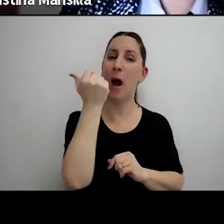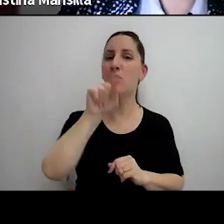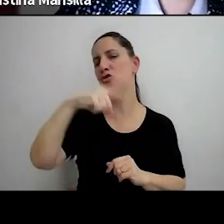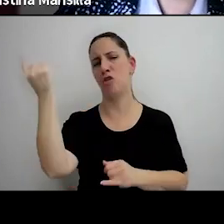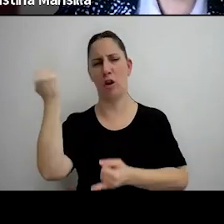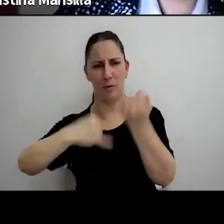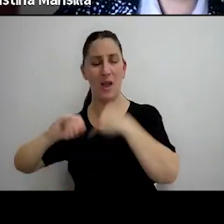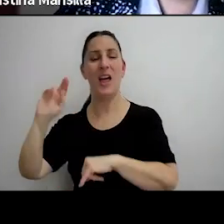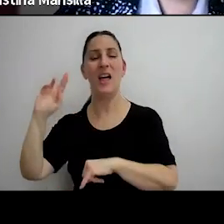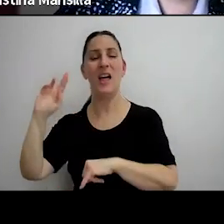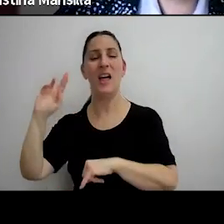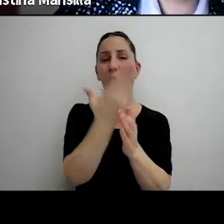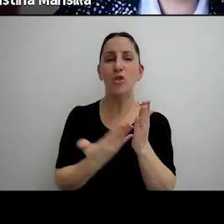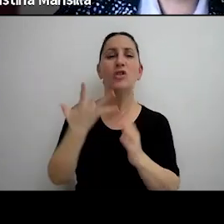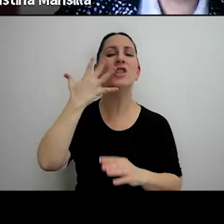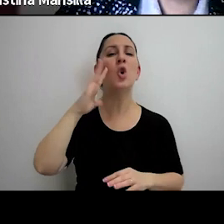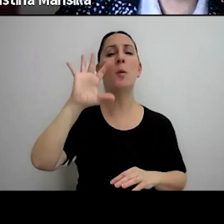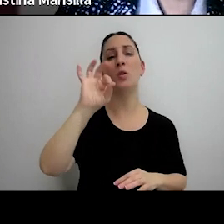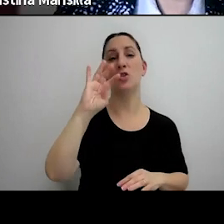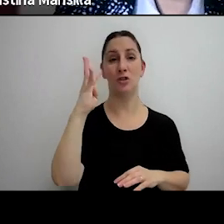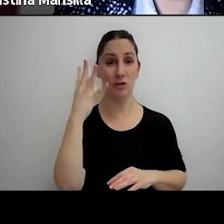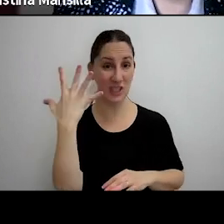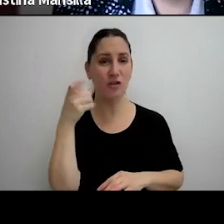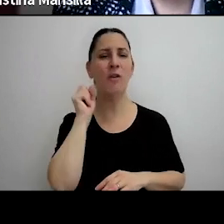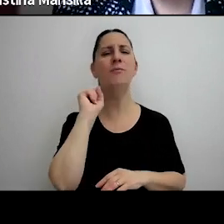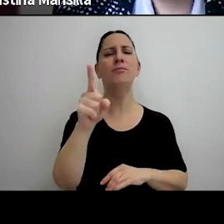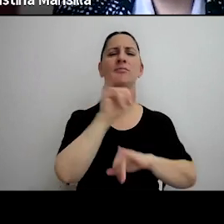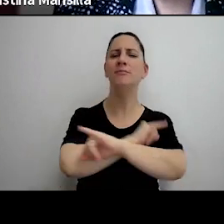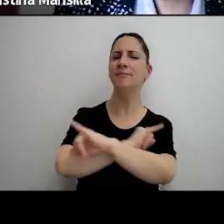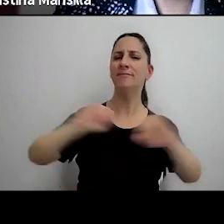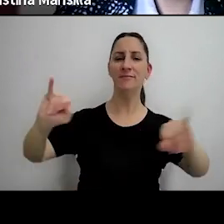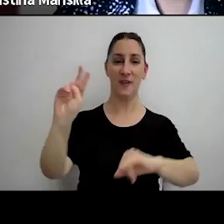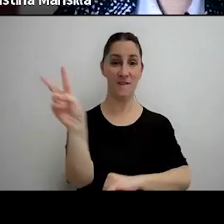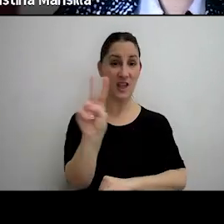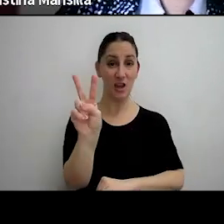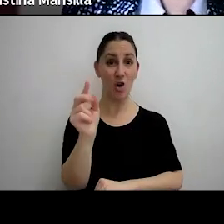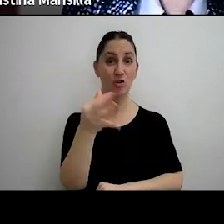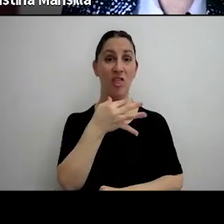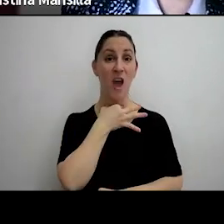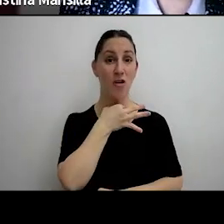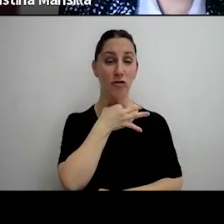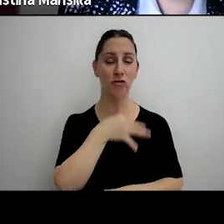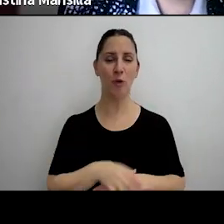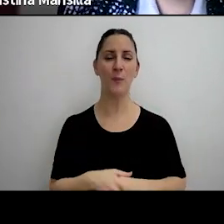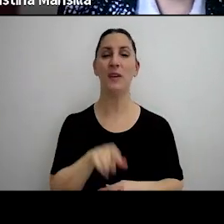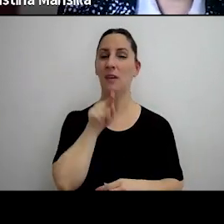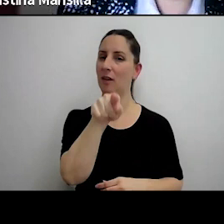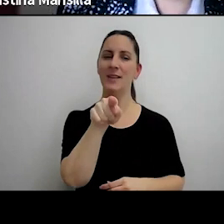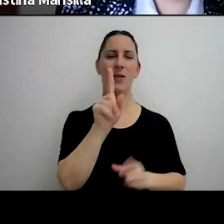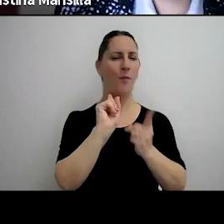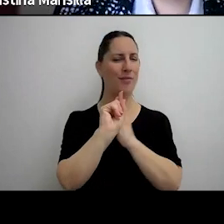La resolución 5405 publicada el 22 de agosto está directamente